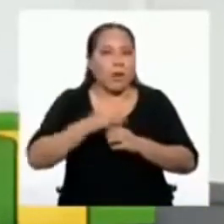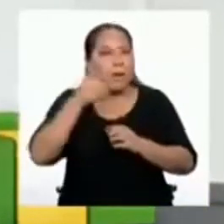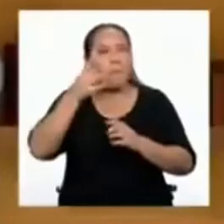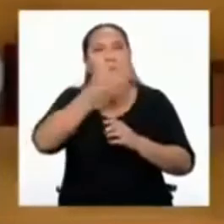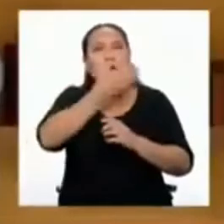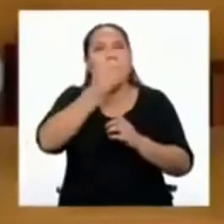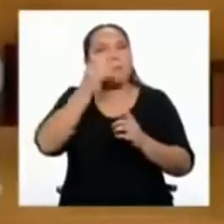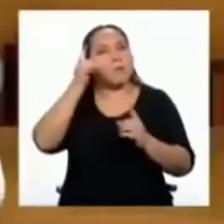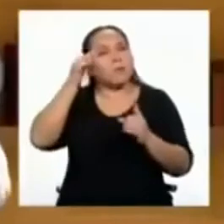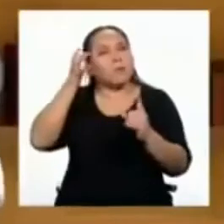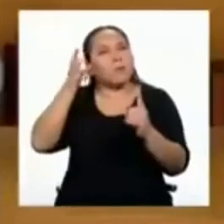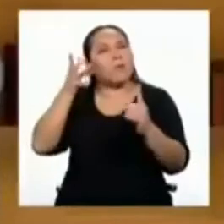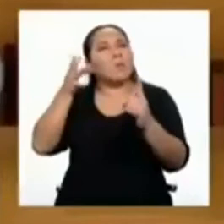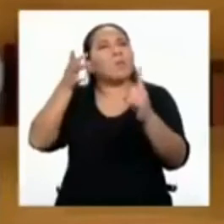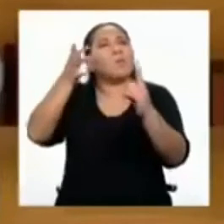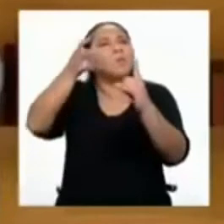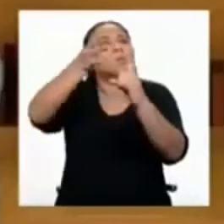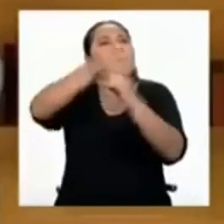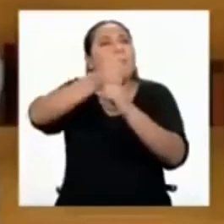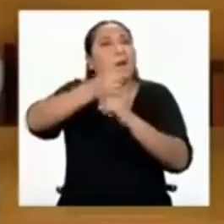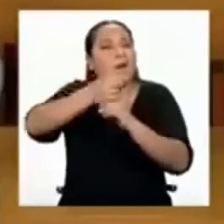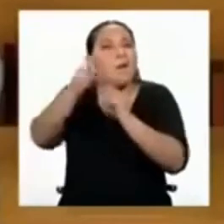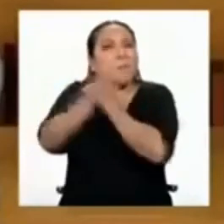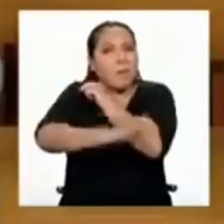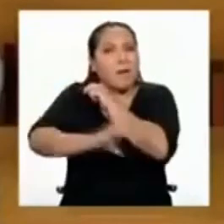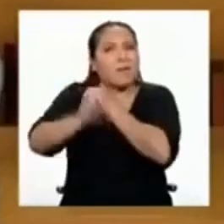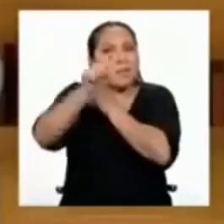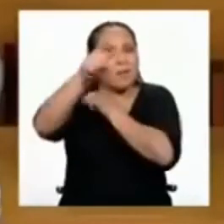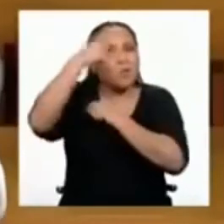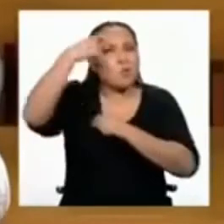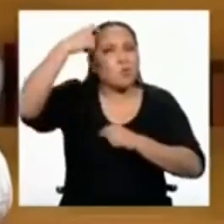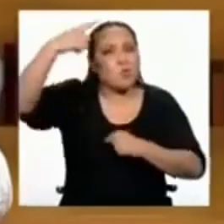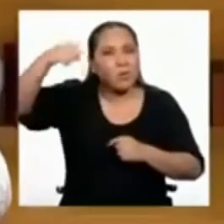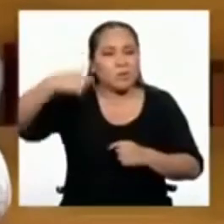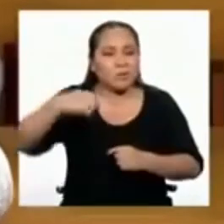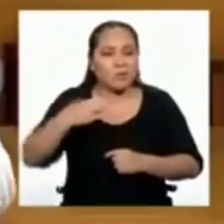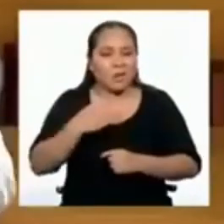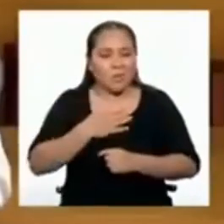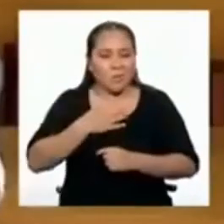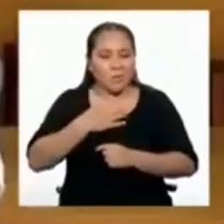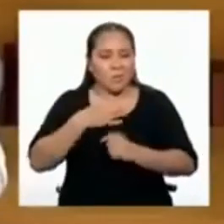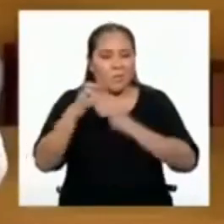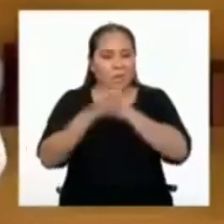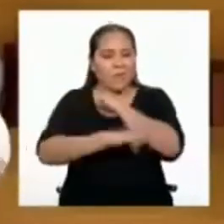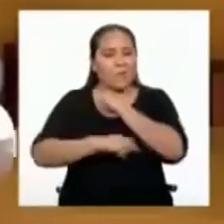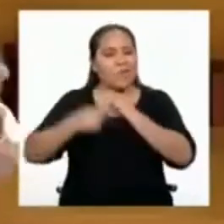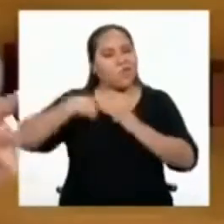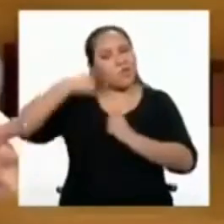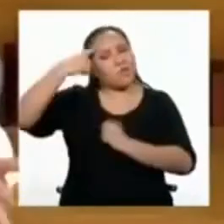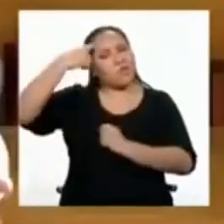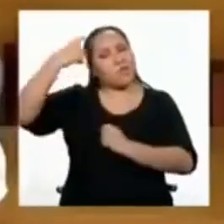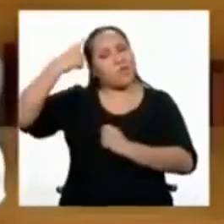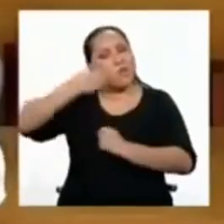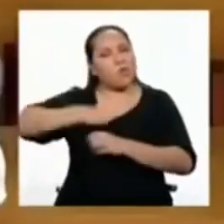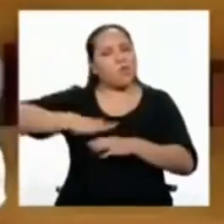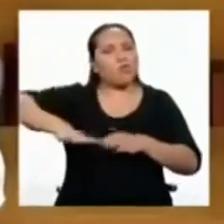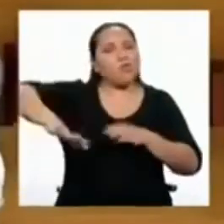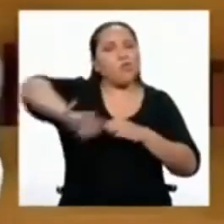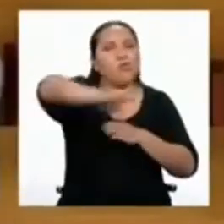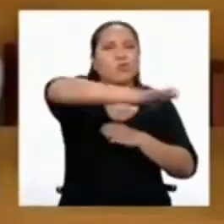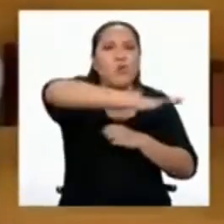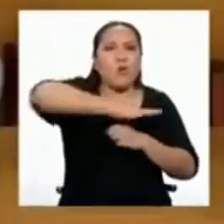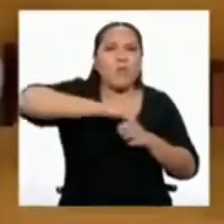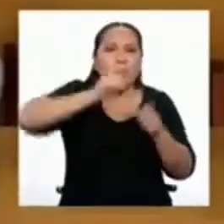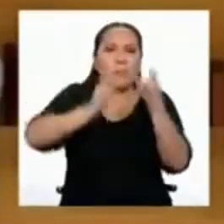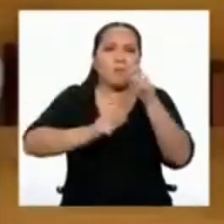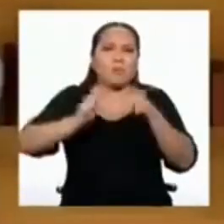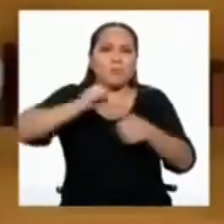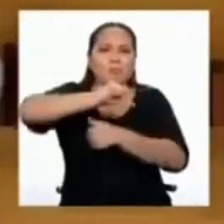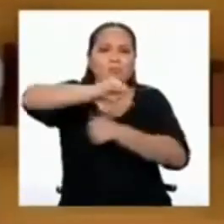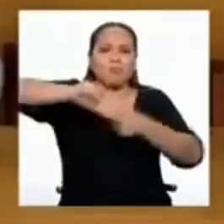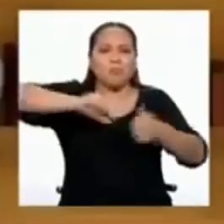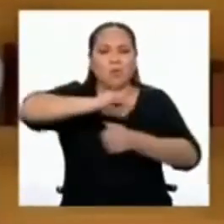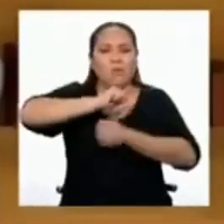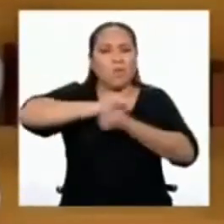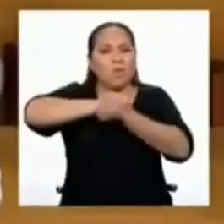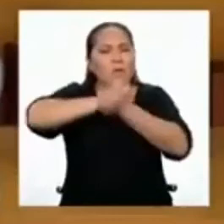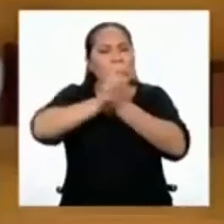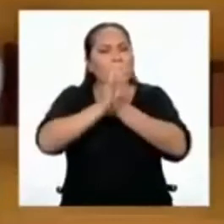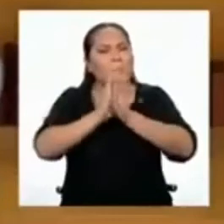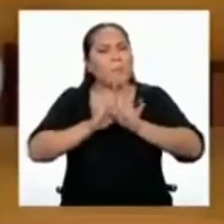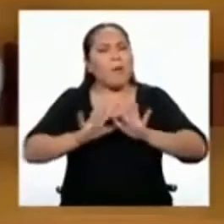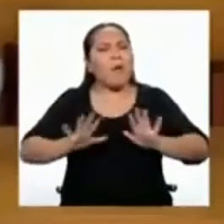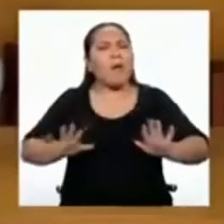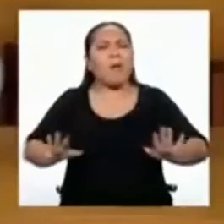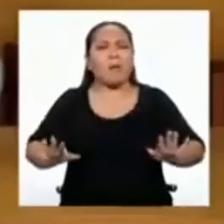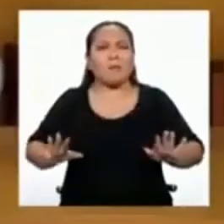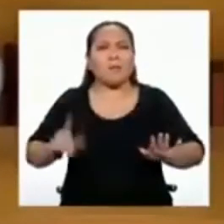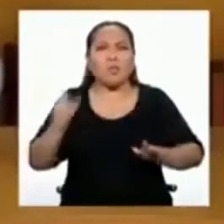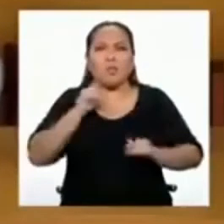nuestros sueños? Te cuento, Yanira, que el país que yo sueño es donde todos y todas podamos convivir en paz. Donde